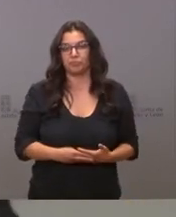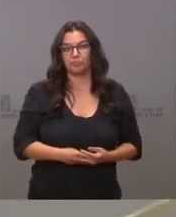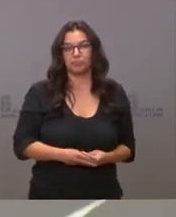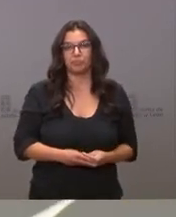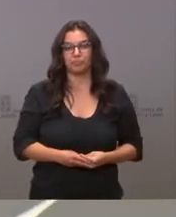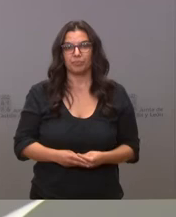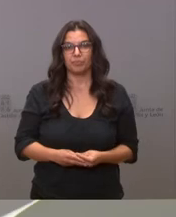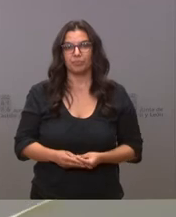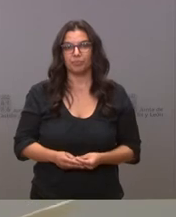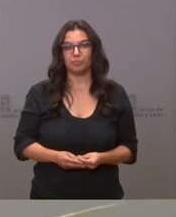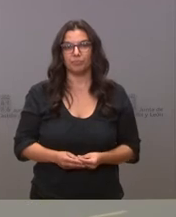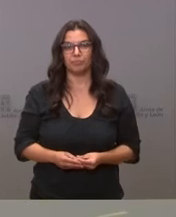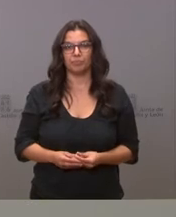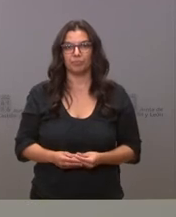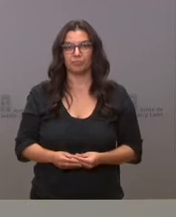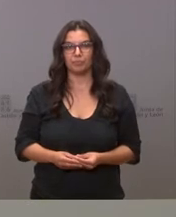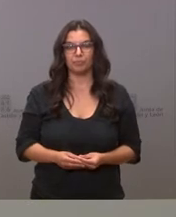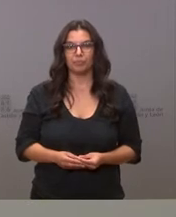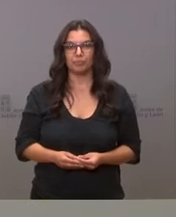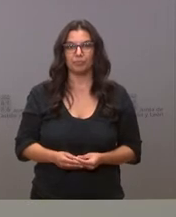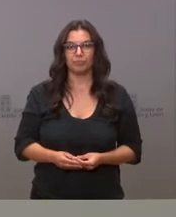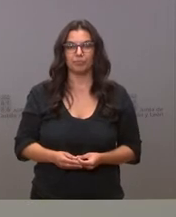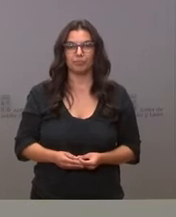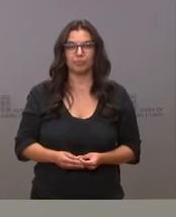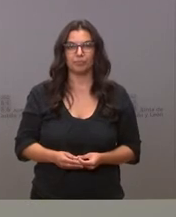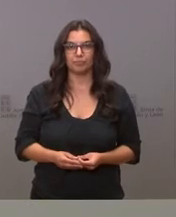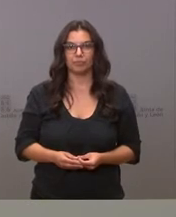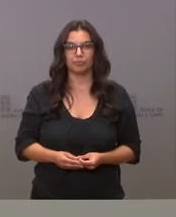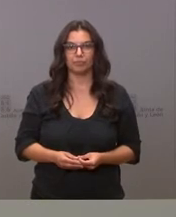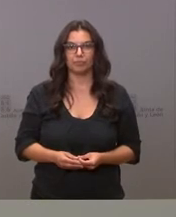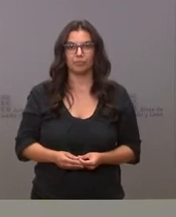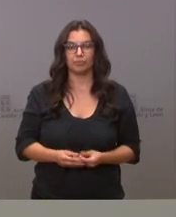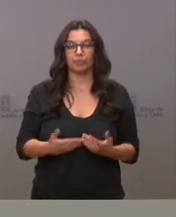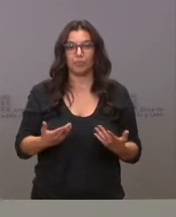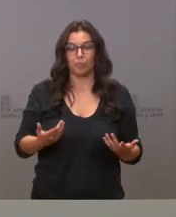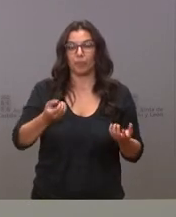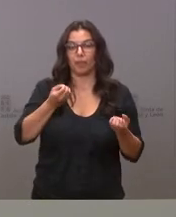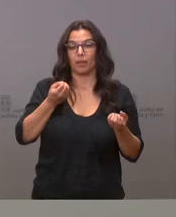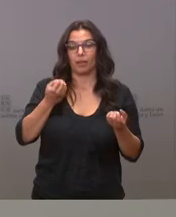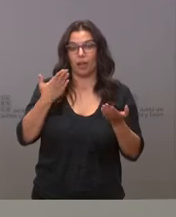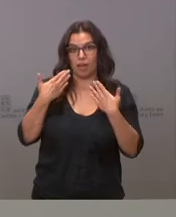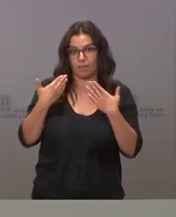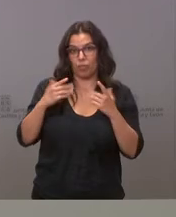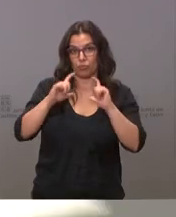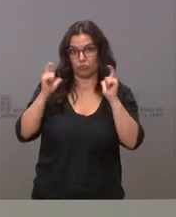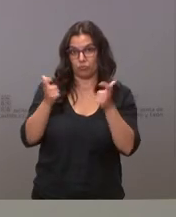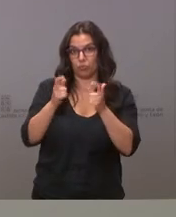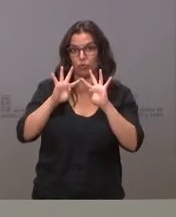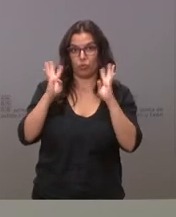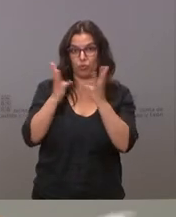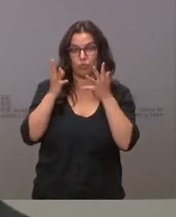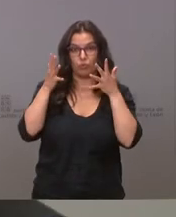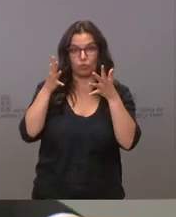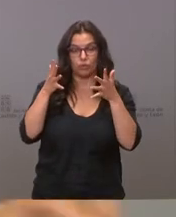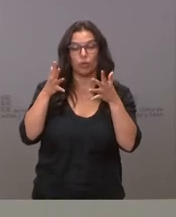se ha comentado en el Consejo